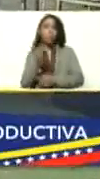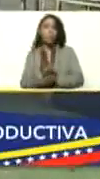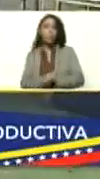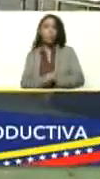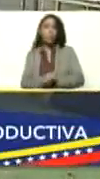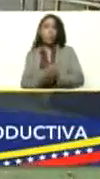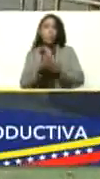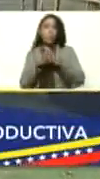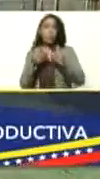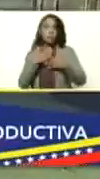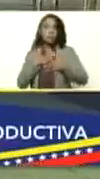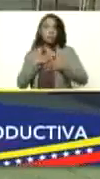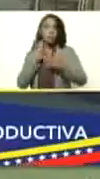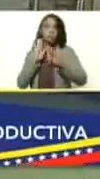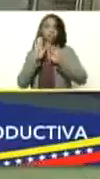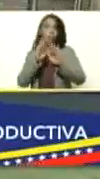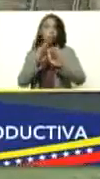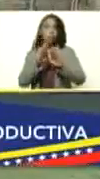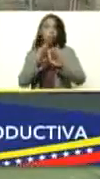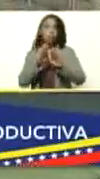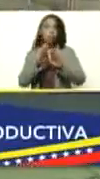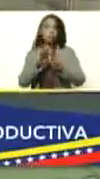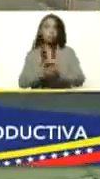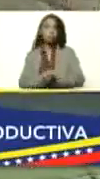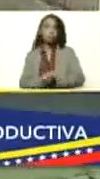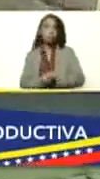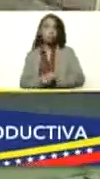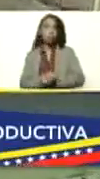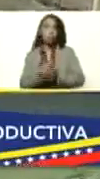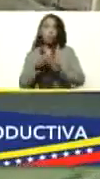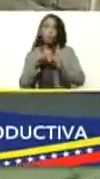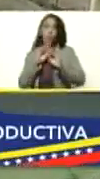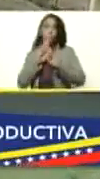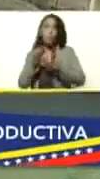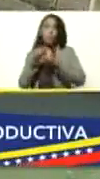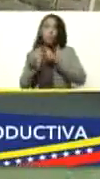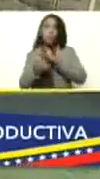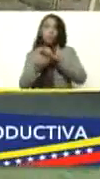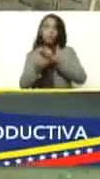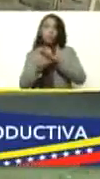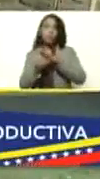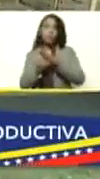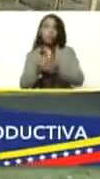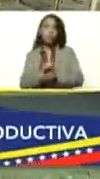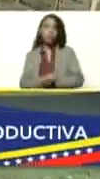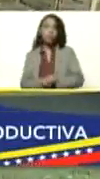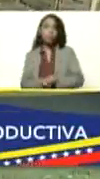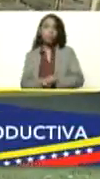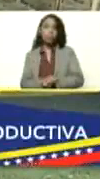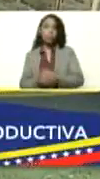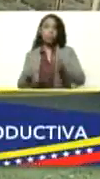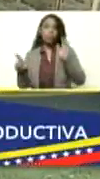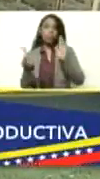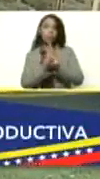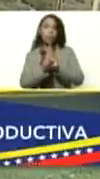todo mi apoyo todo el apoyo institucional legal